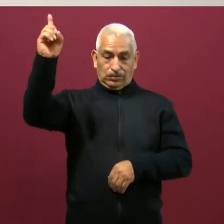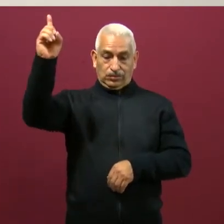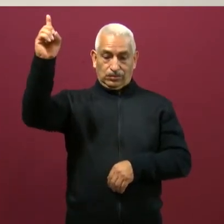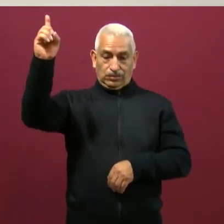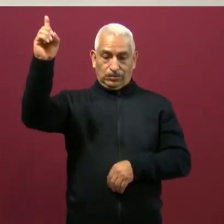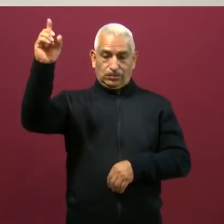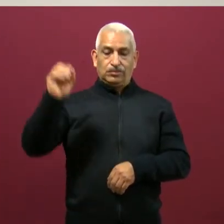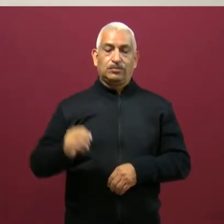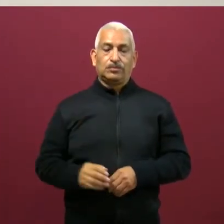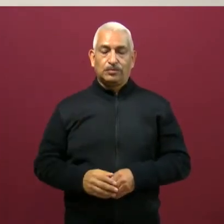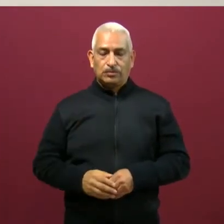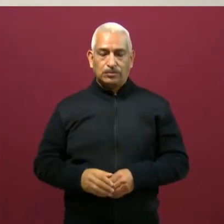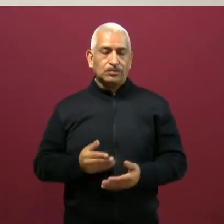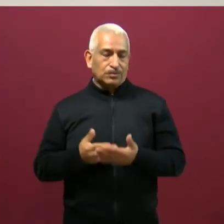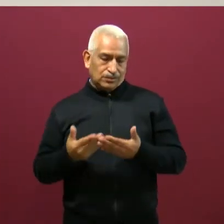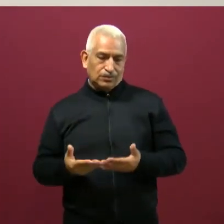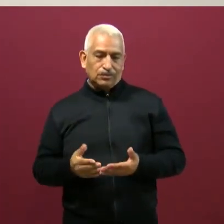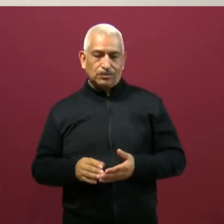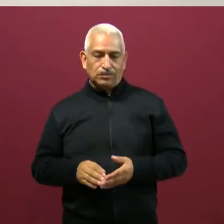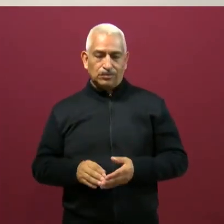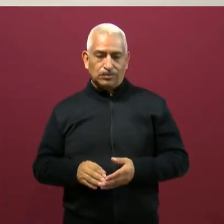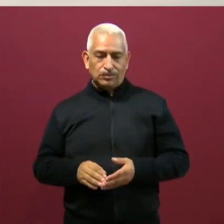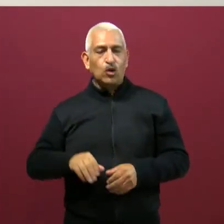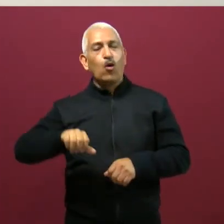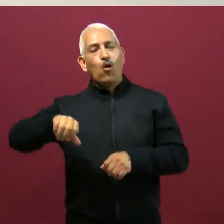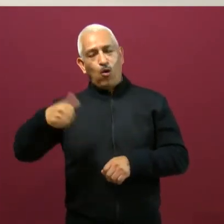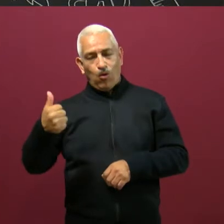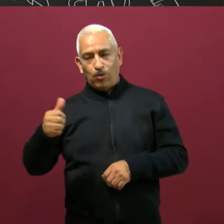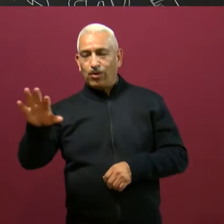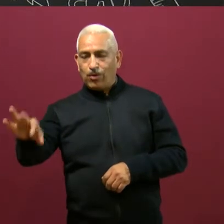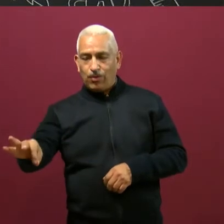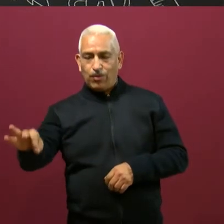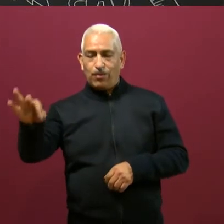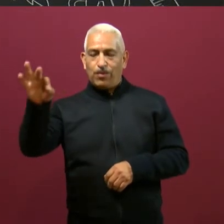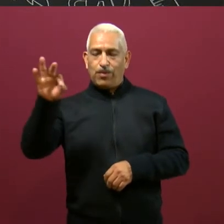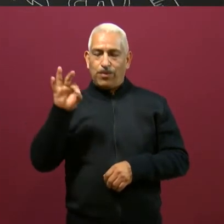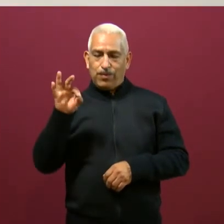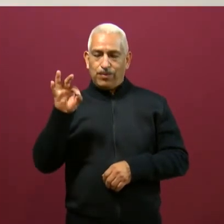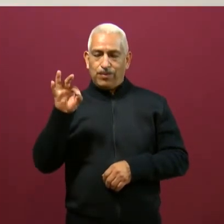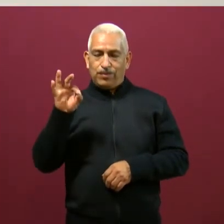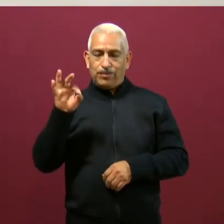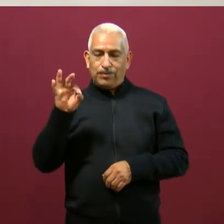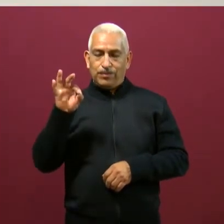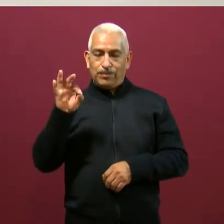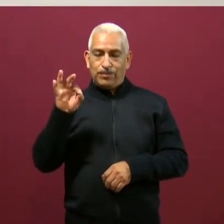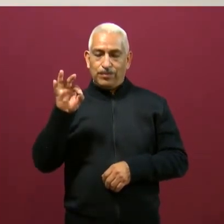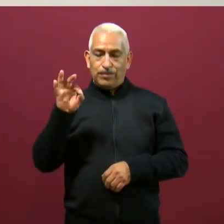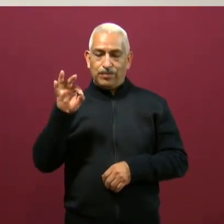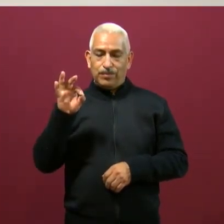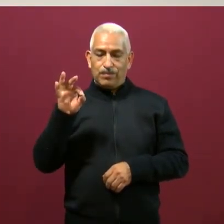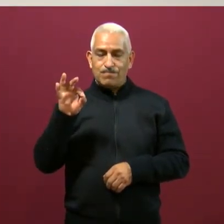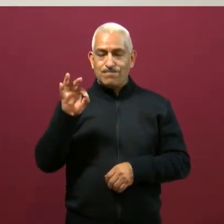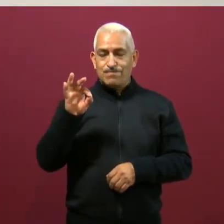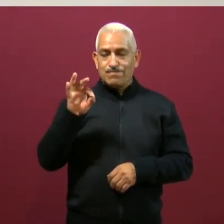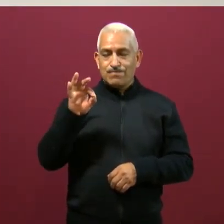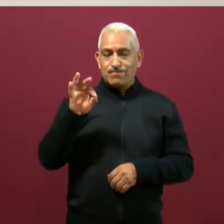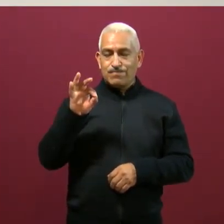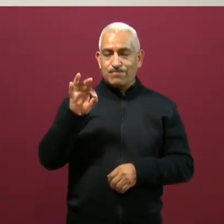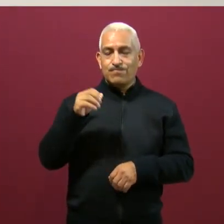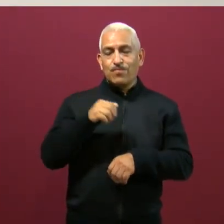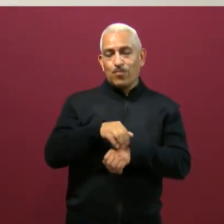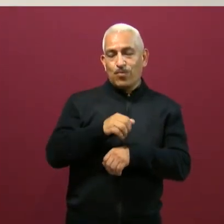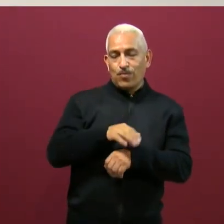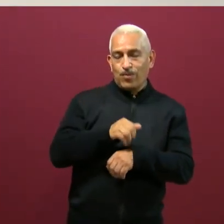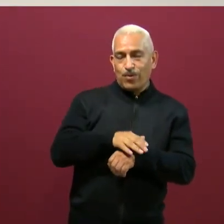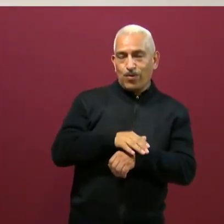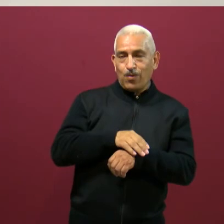Derecha. Ahora colocaremos en el espacio que le corresponde al número